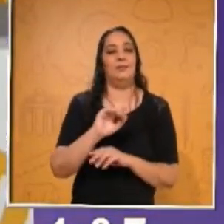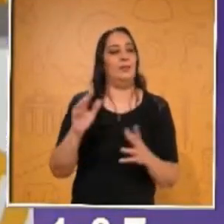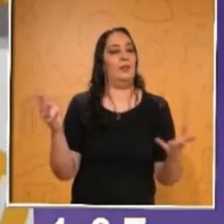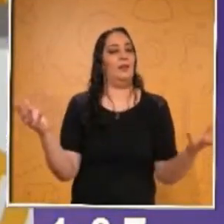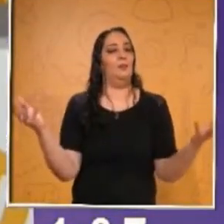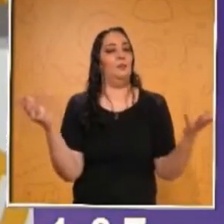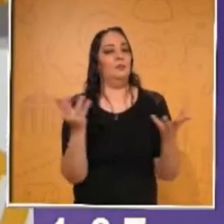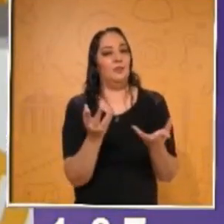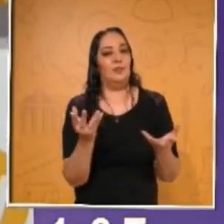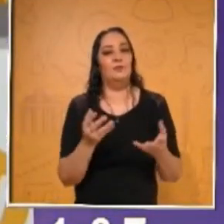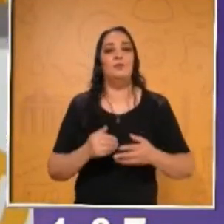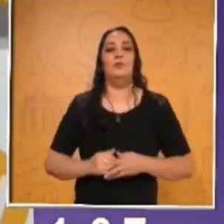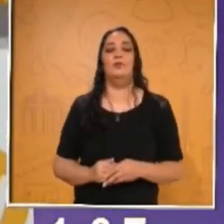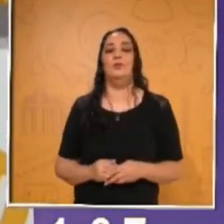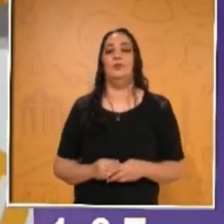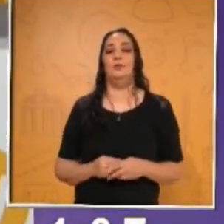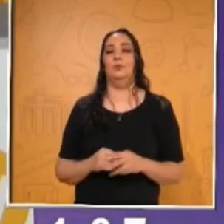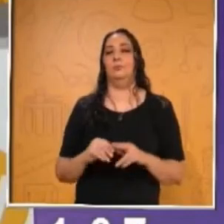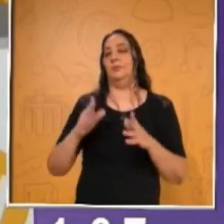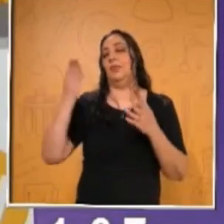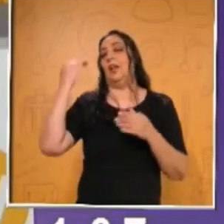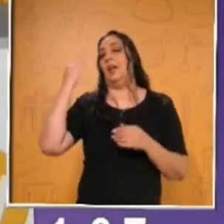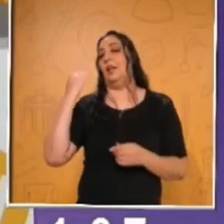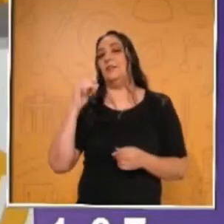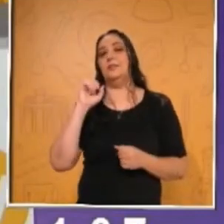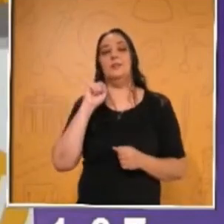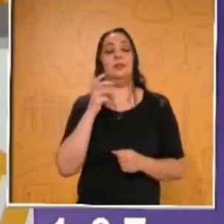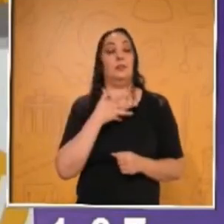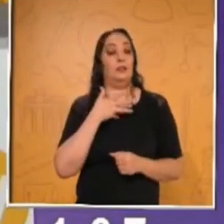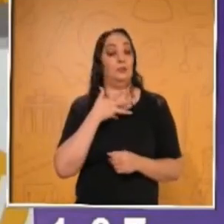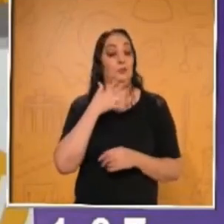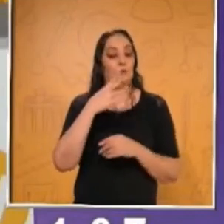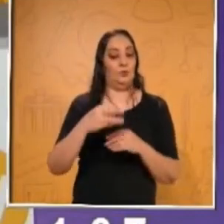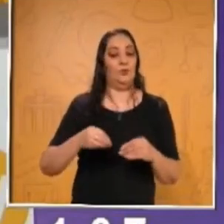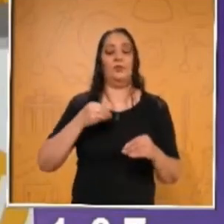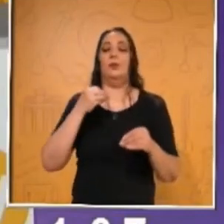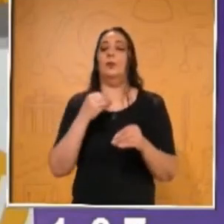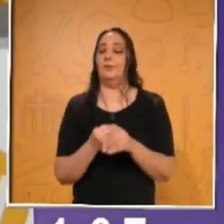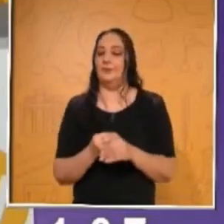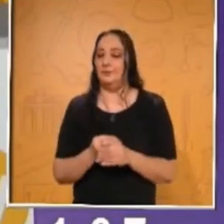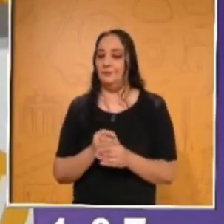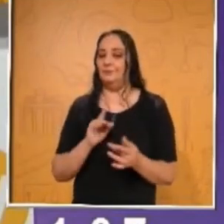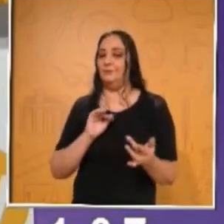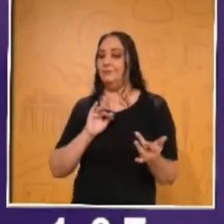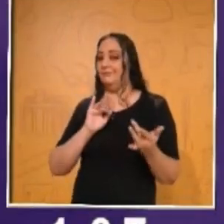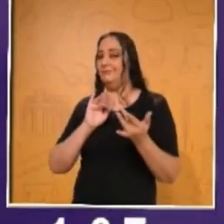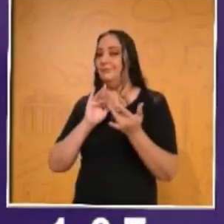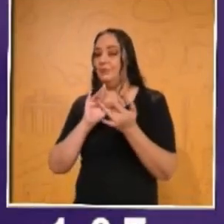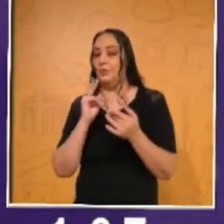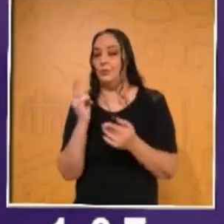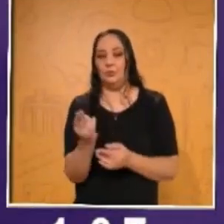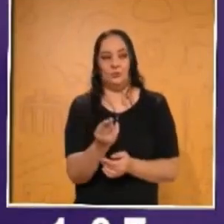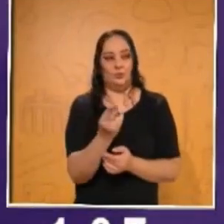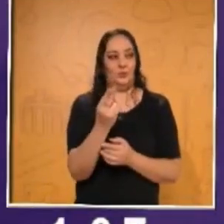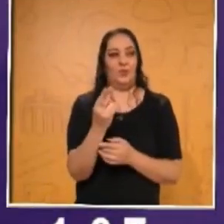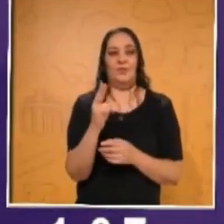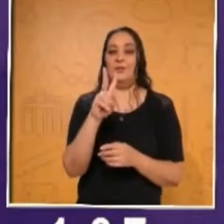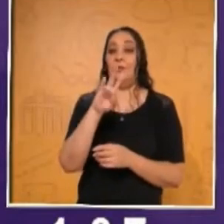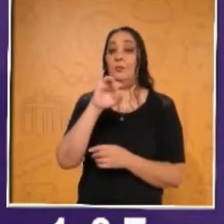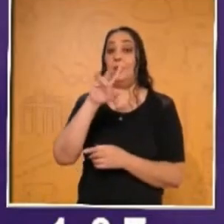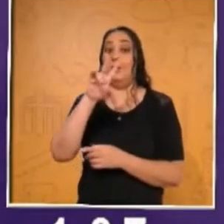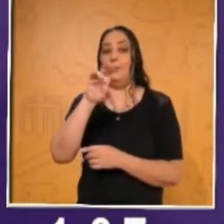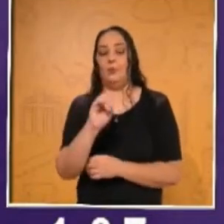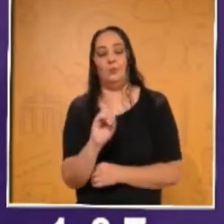realizando en las secciones pasadas, vamos a tener nuevamente una interacción en vivo con todos ustedes. Así que